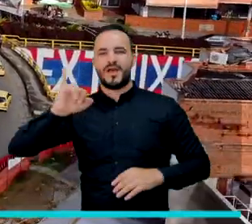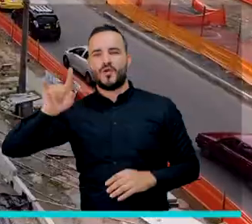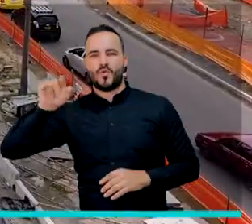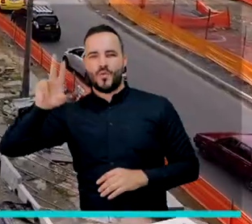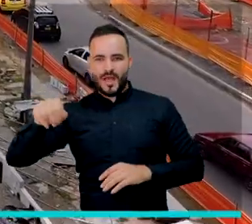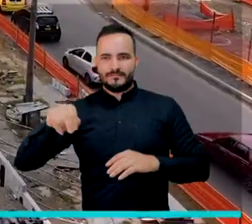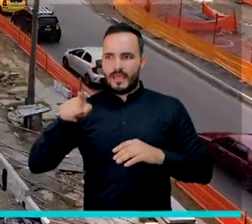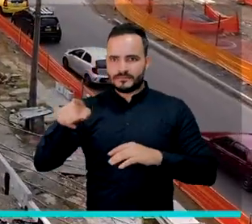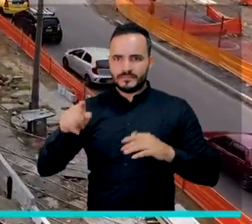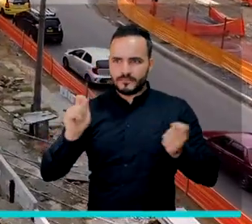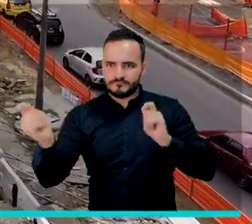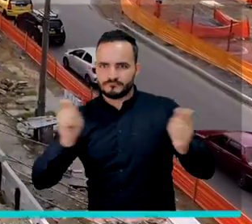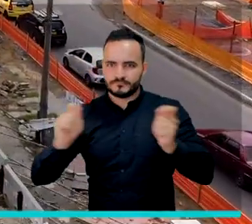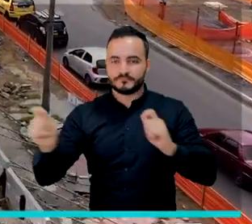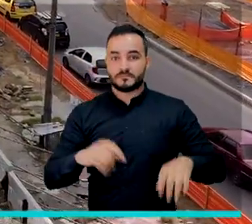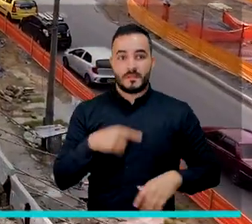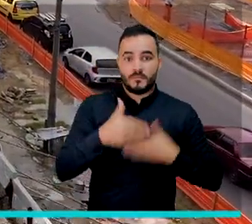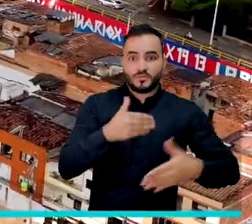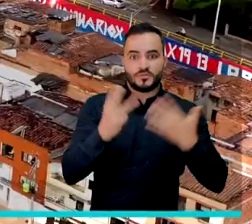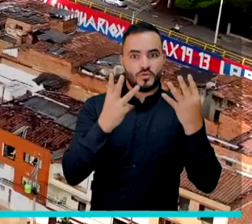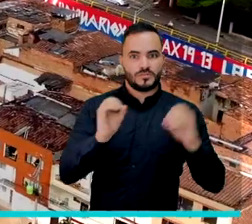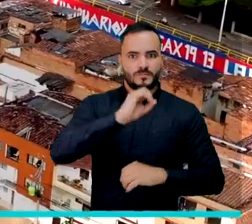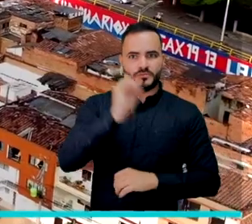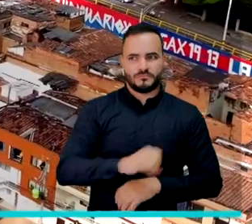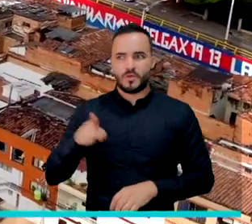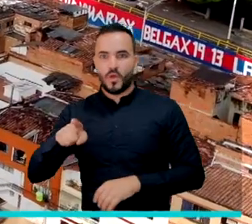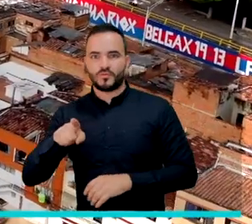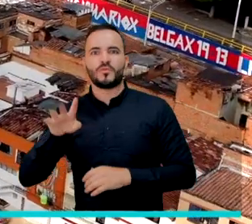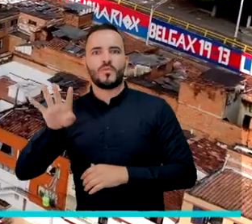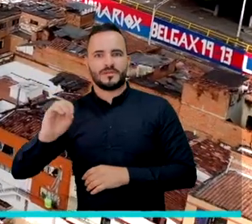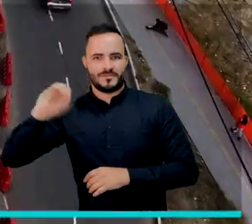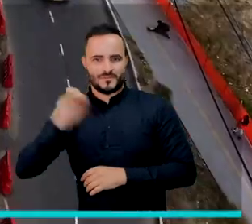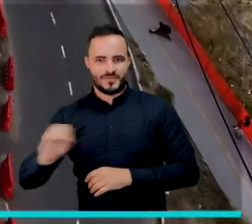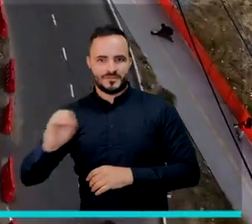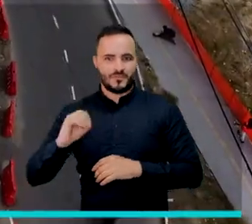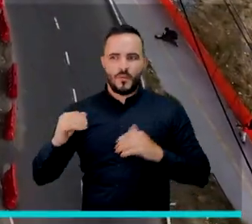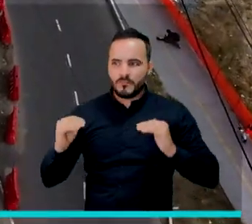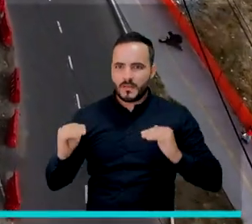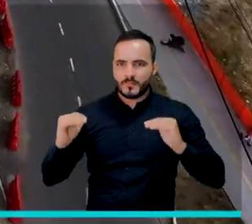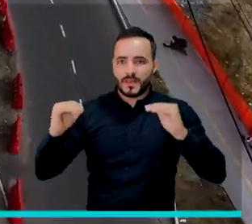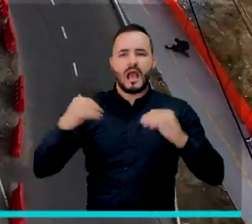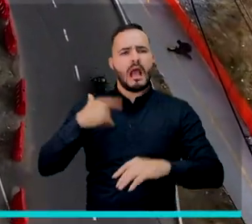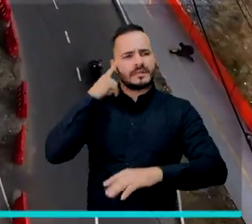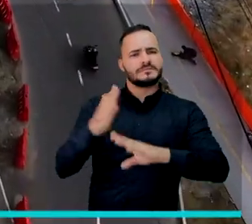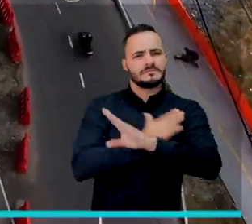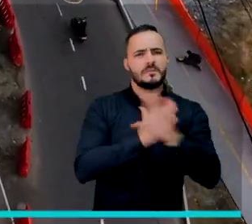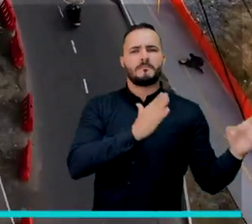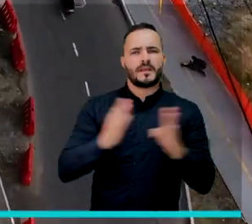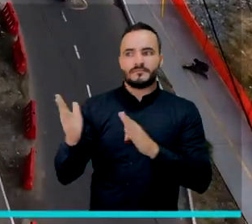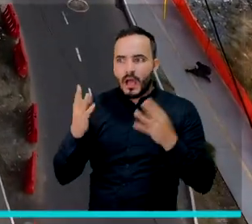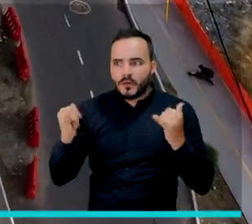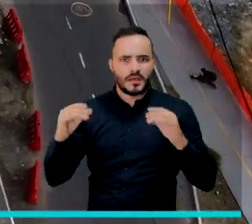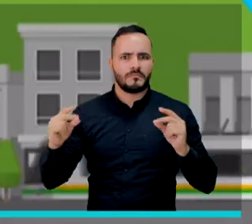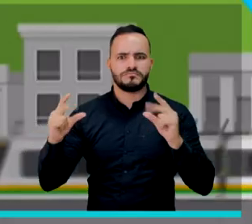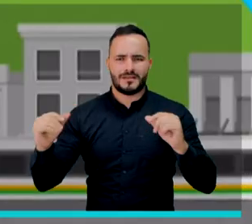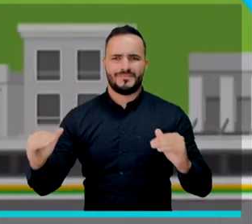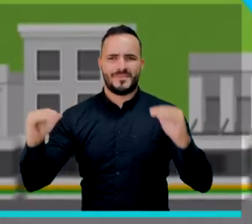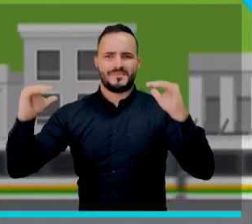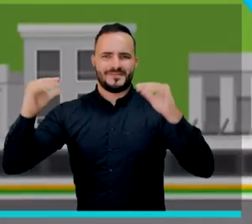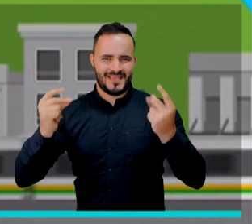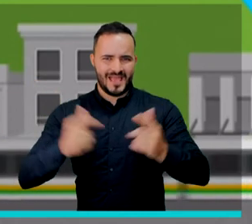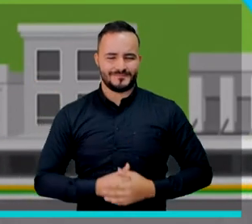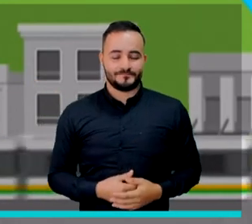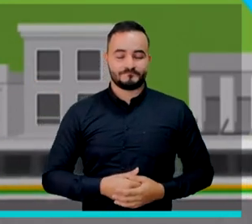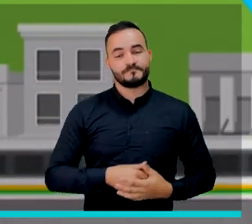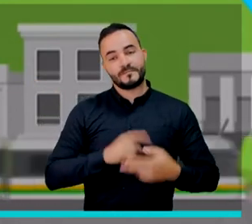Juan. El primero tiene un avance del 80% y el segundo del 48%, 8 puntos más de los que se tenía programado. Por